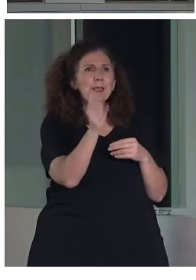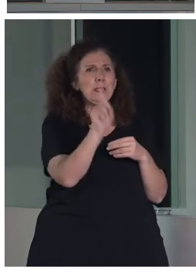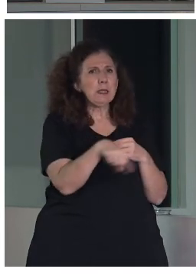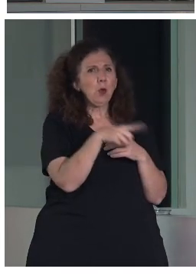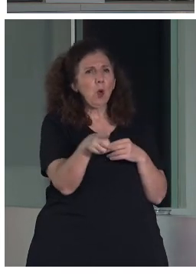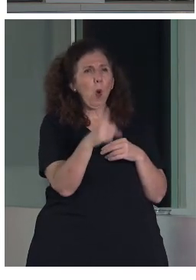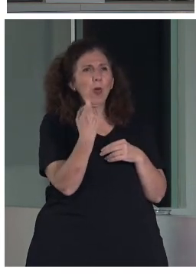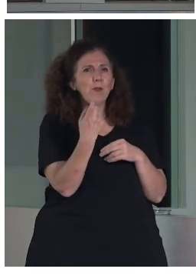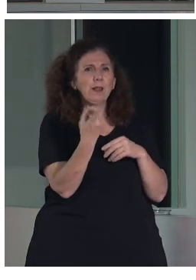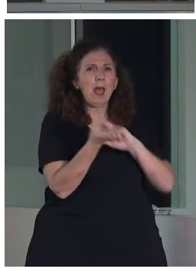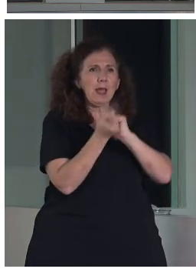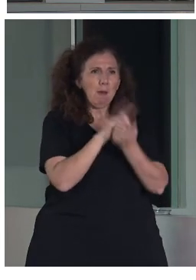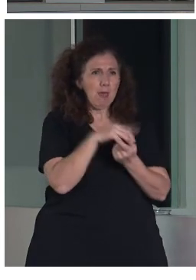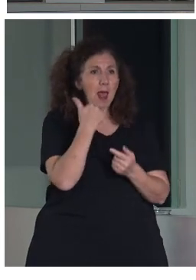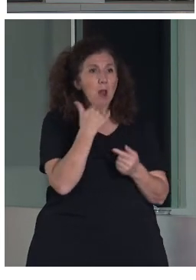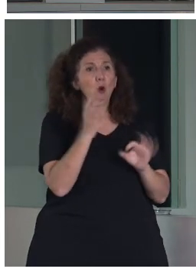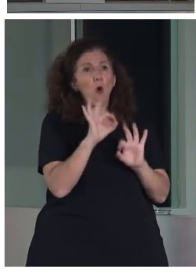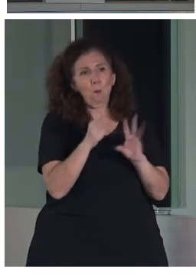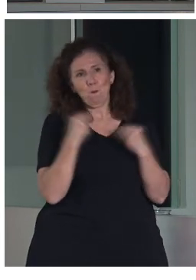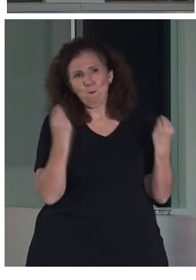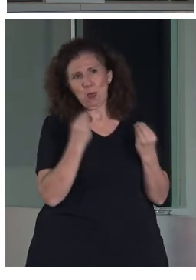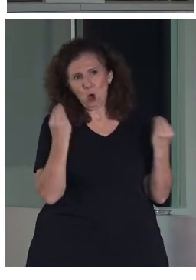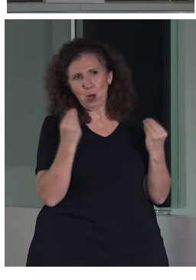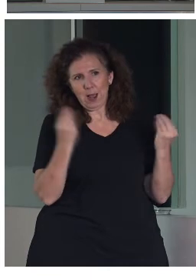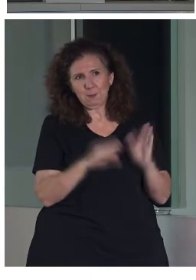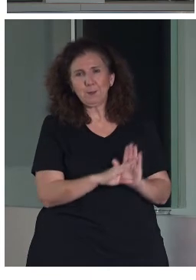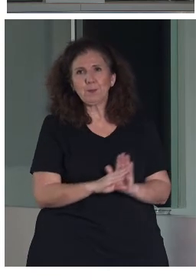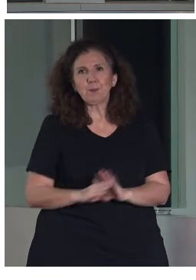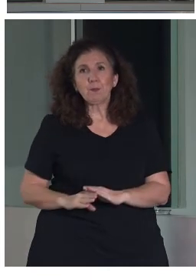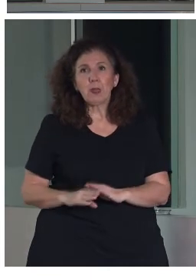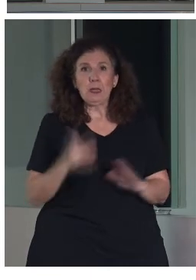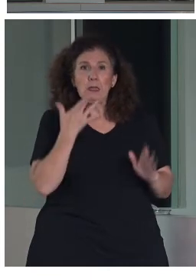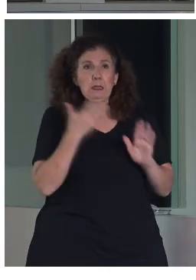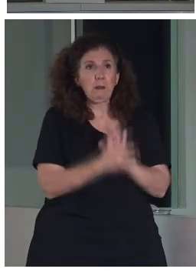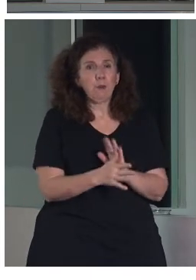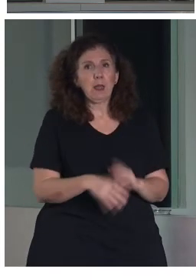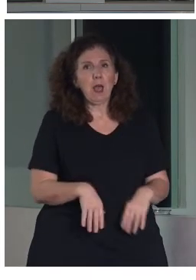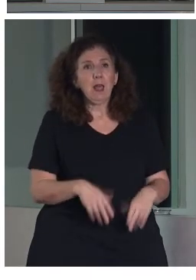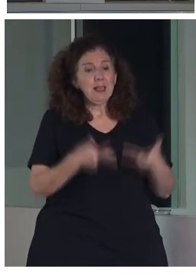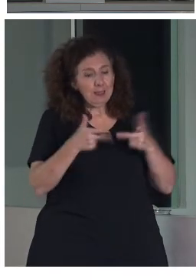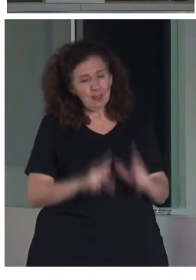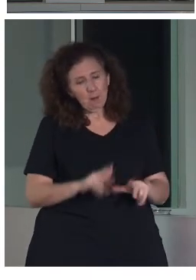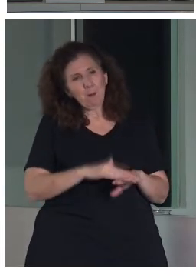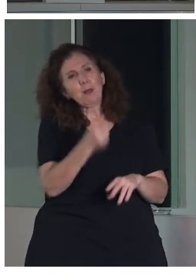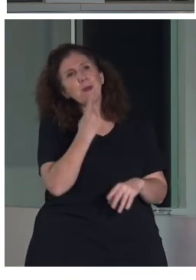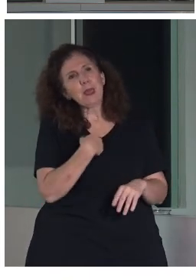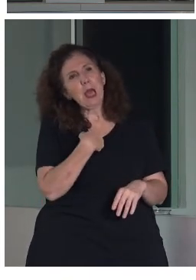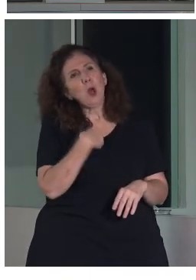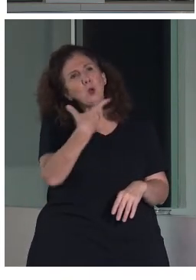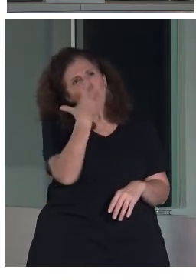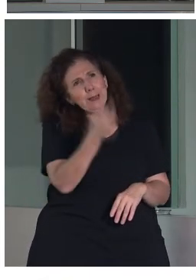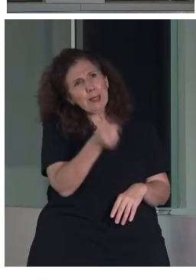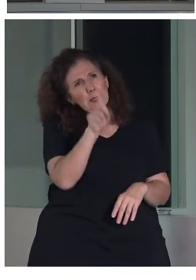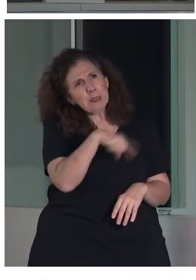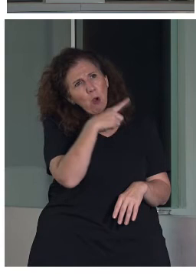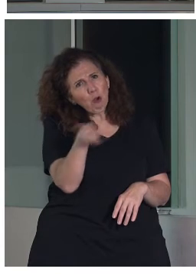hay que hacer ajustes y mejoras. Entonces, el proceso no es sentarnos para decir ¿entiendes o no entiendes? para que nos digan sí o no. Por